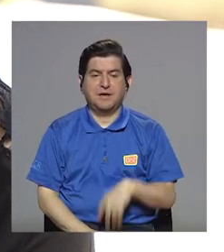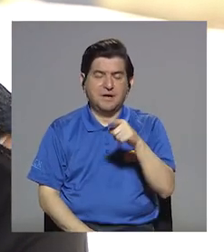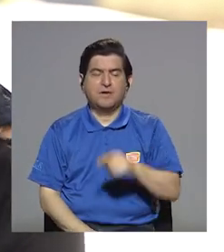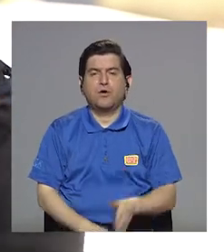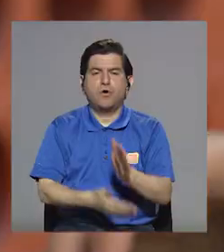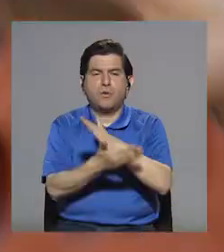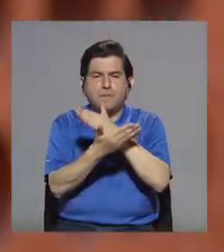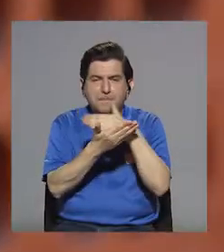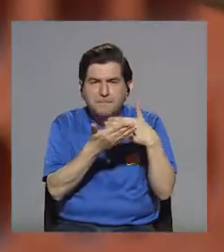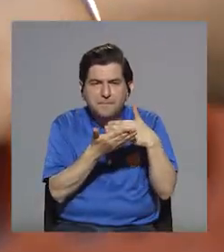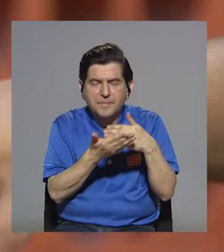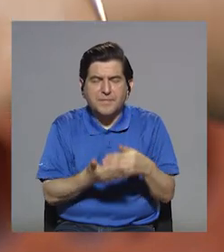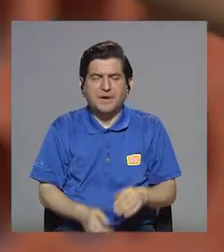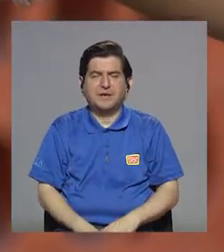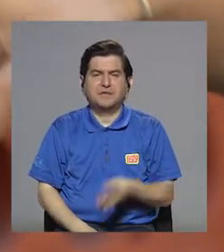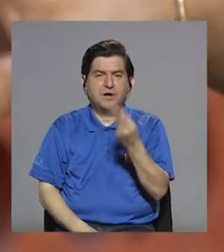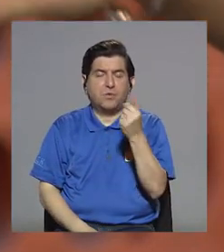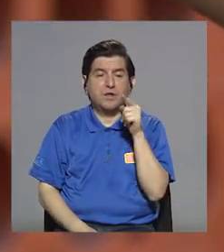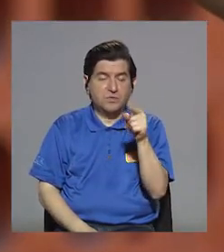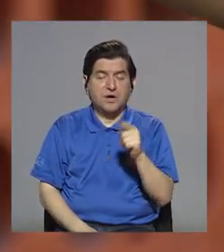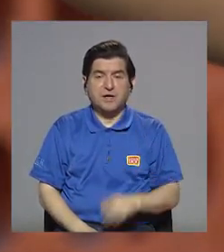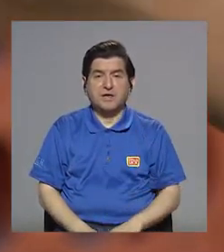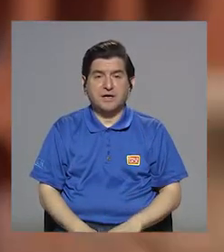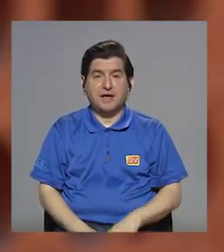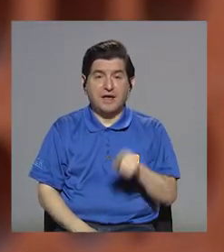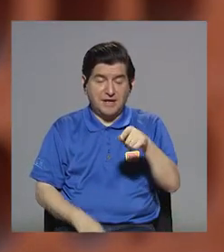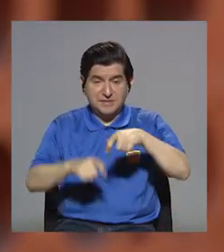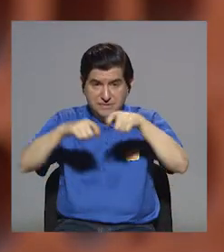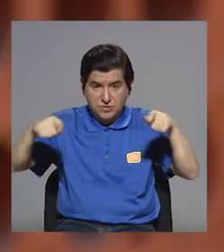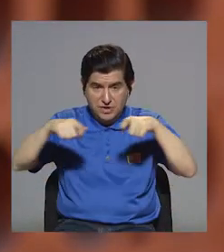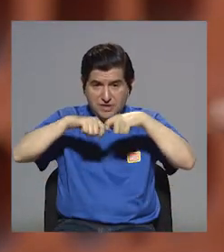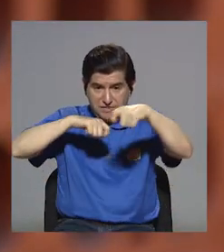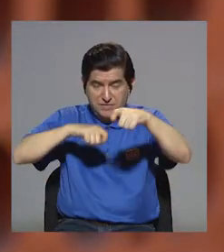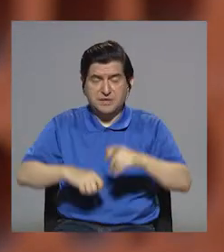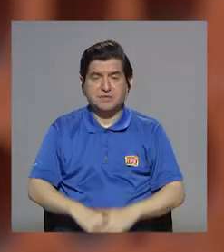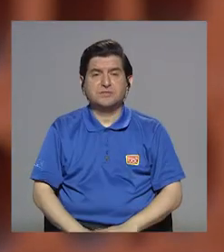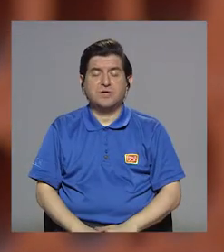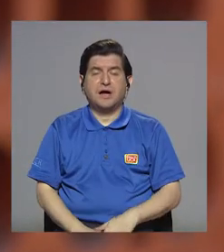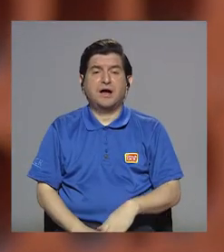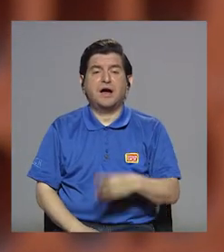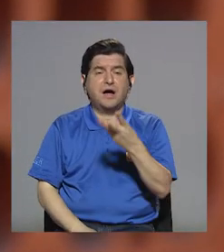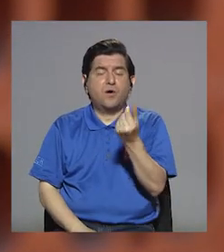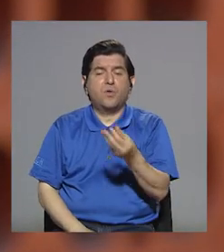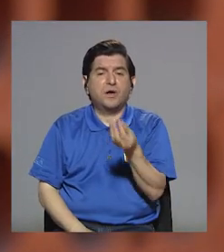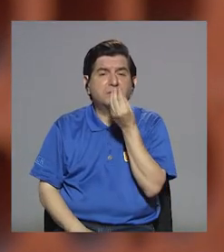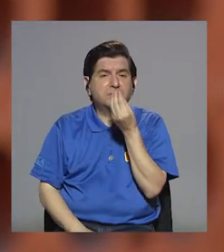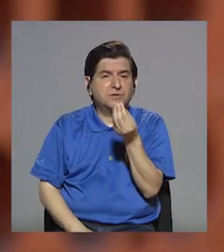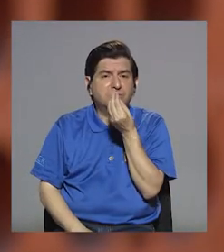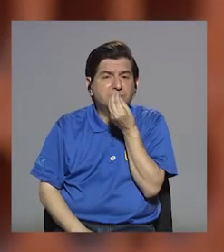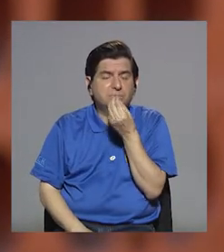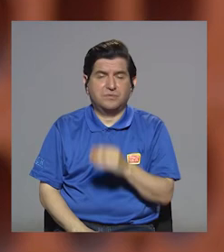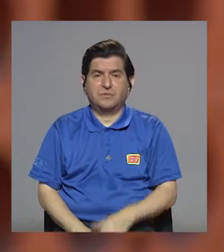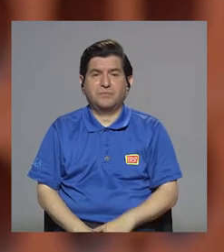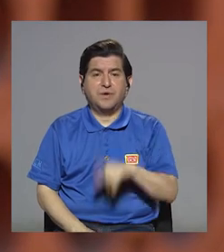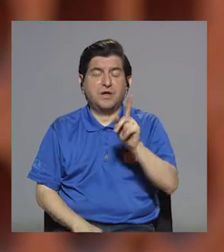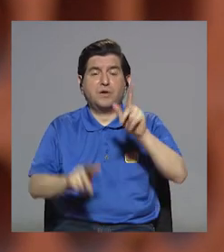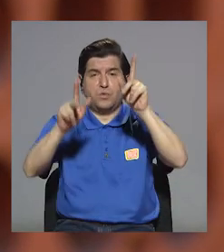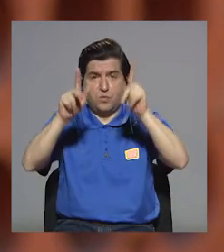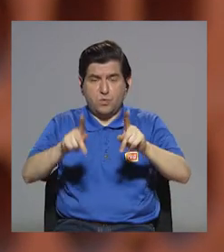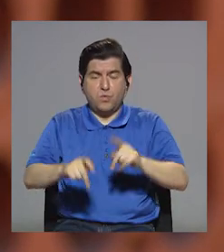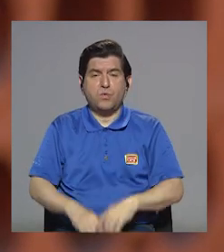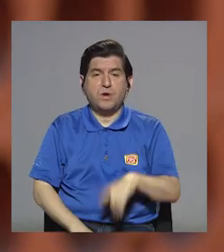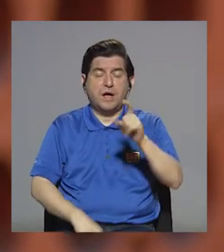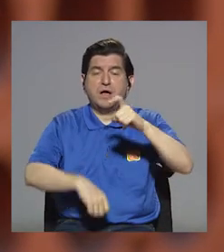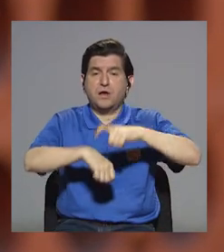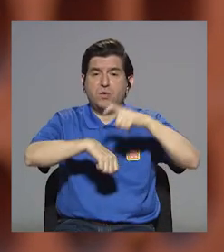el tamaño porción. O todos los valores que están acá es por el tamaño porción. ¿Qué es una porción? Bueno, ¿qué es lo que va a consumir una